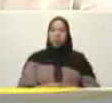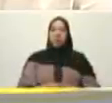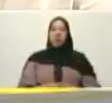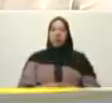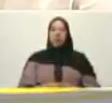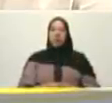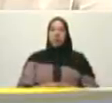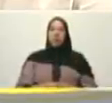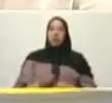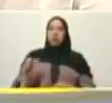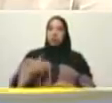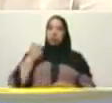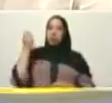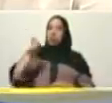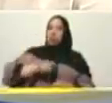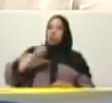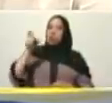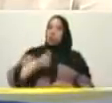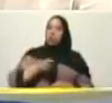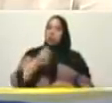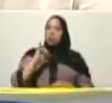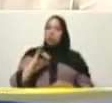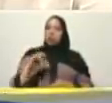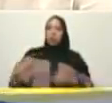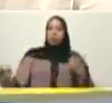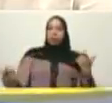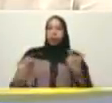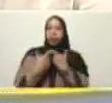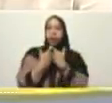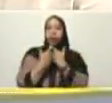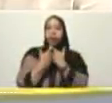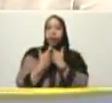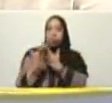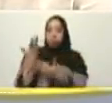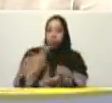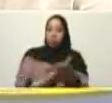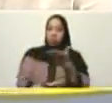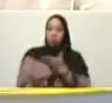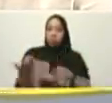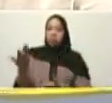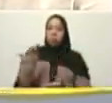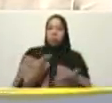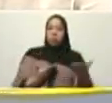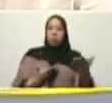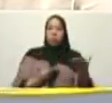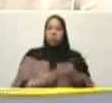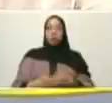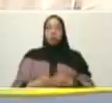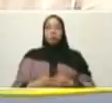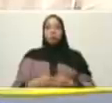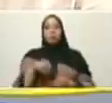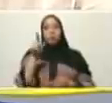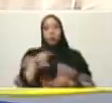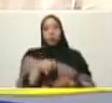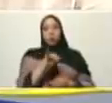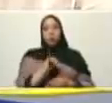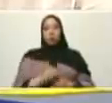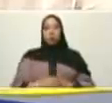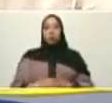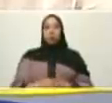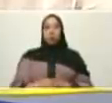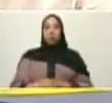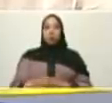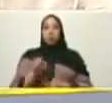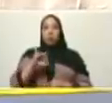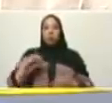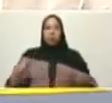cuando hay necesidad por la guerra también hay distribución de la riqueza también hay igualdad también hay esperanza también